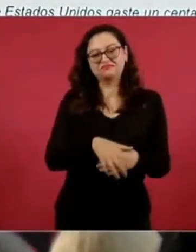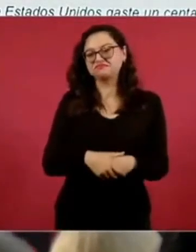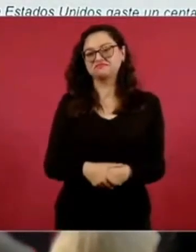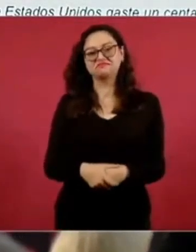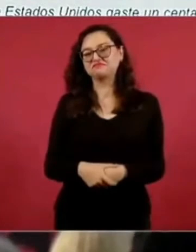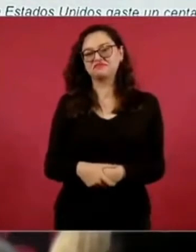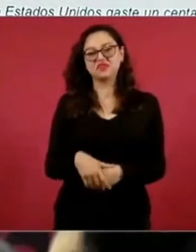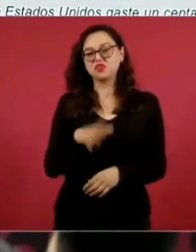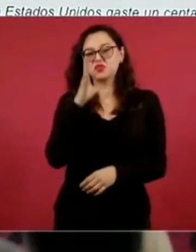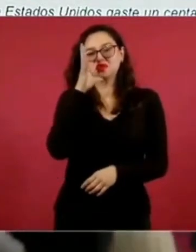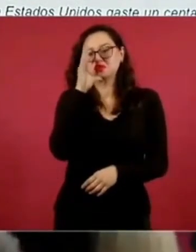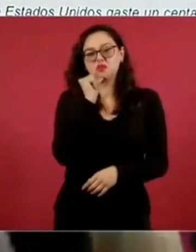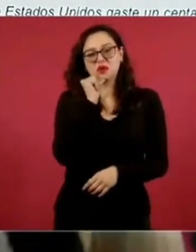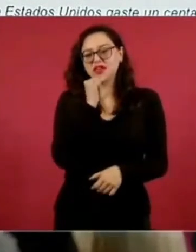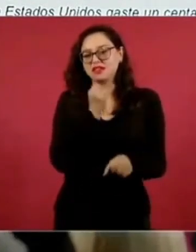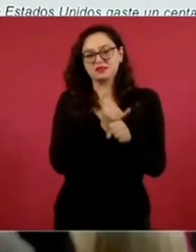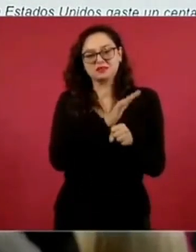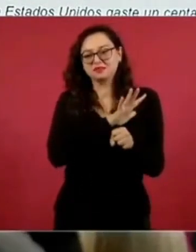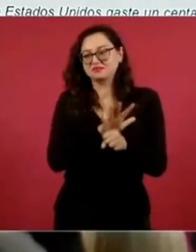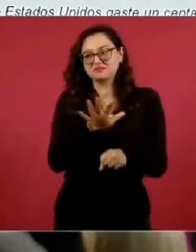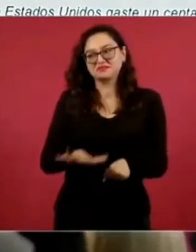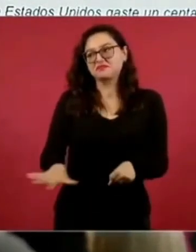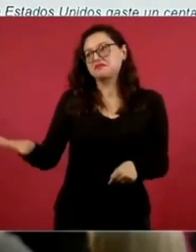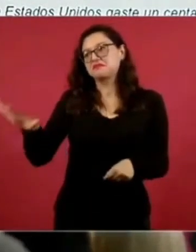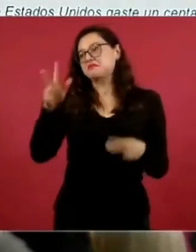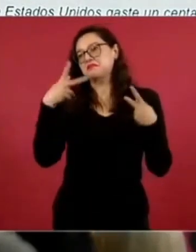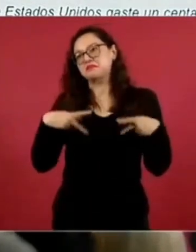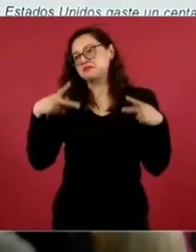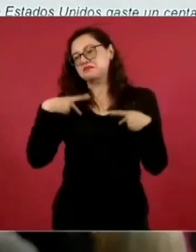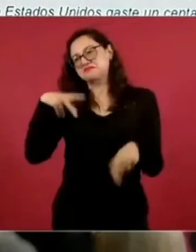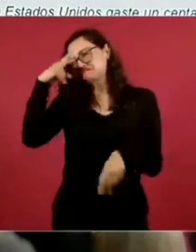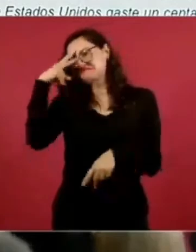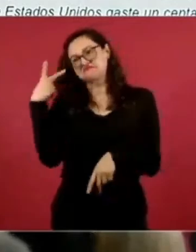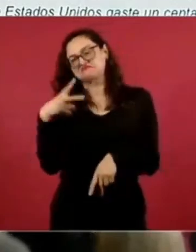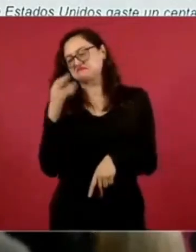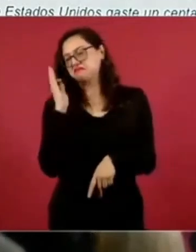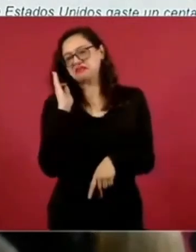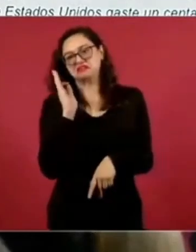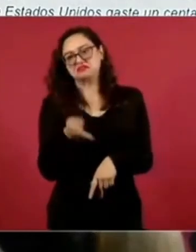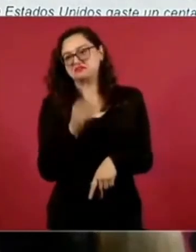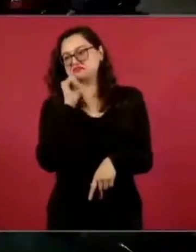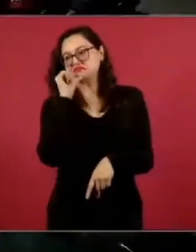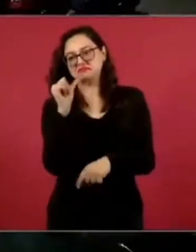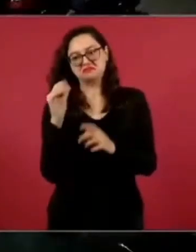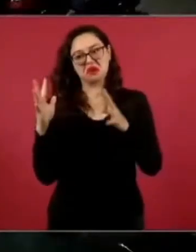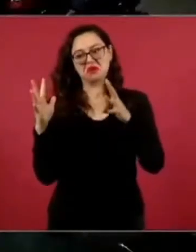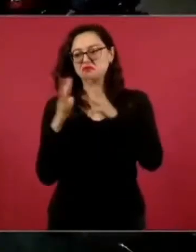otra vez a la guerra. La solución necesita de más tiempo.